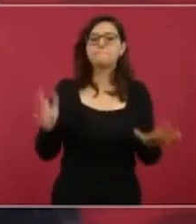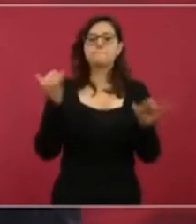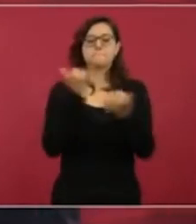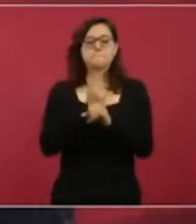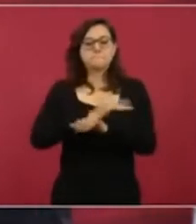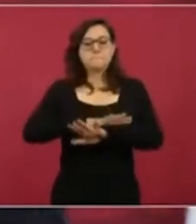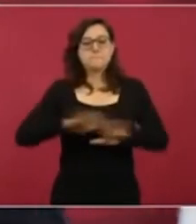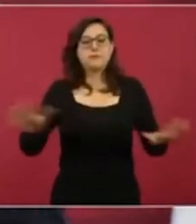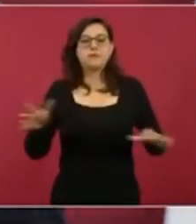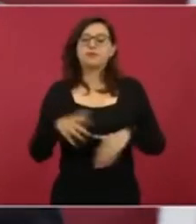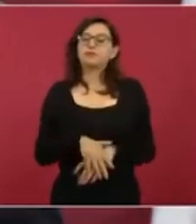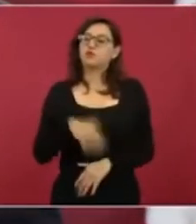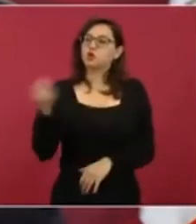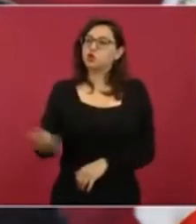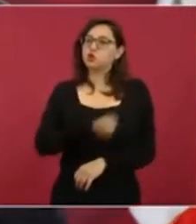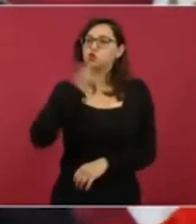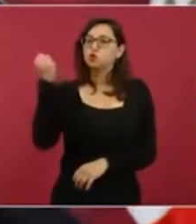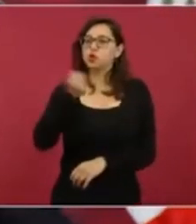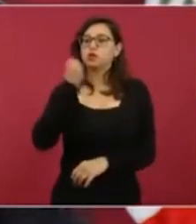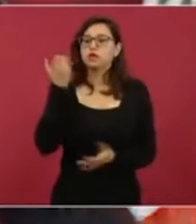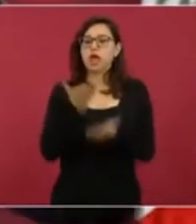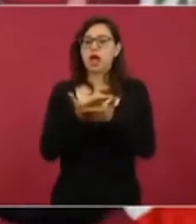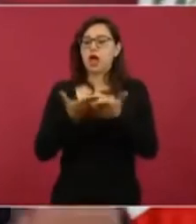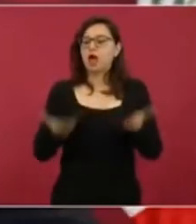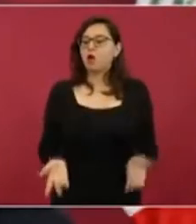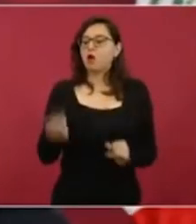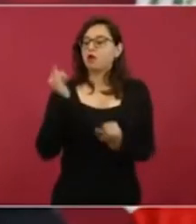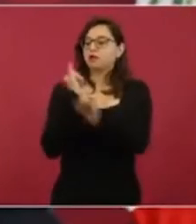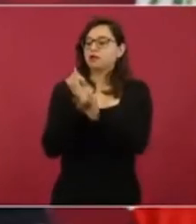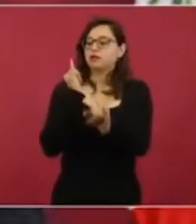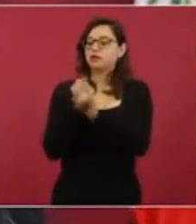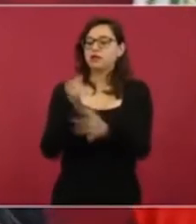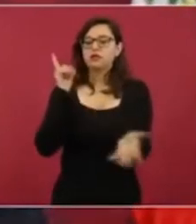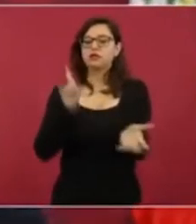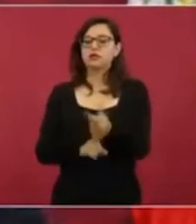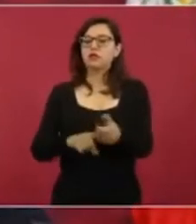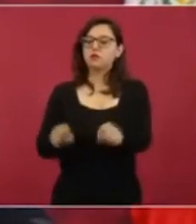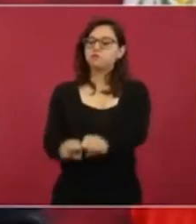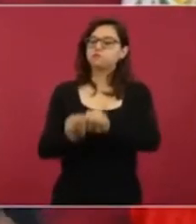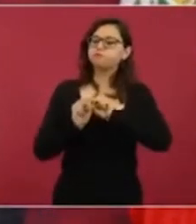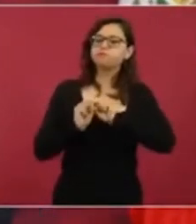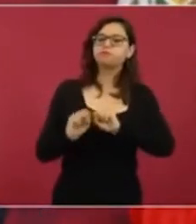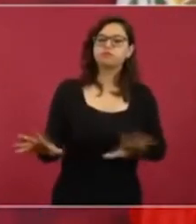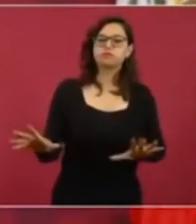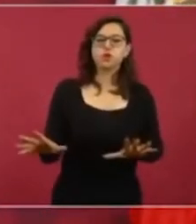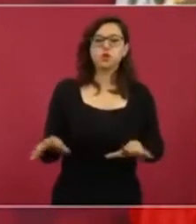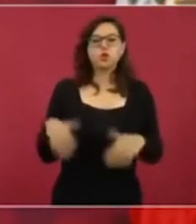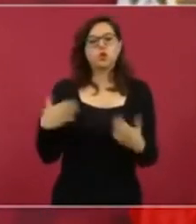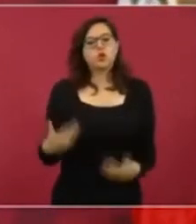existen las benditas redes sociales, aun cuando han querido